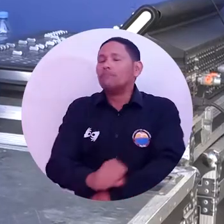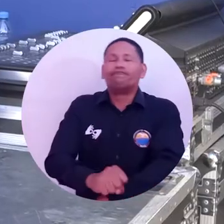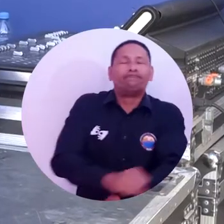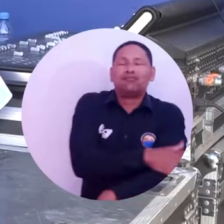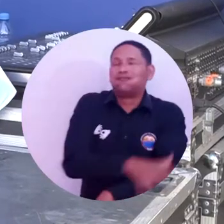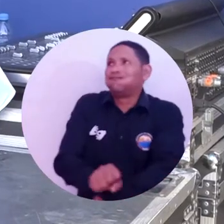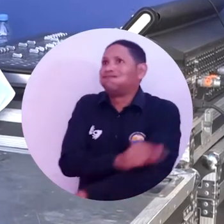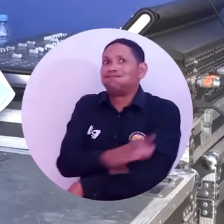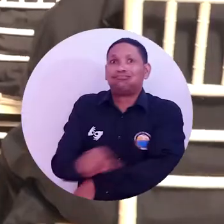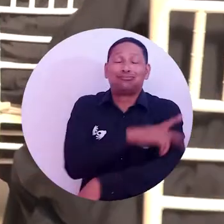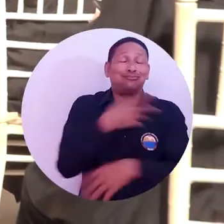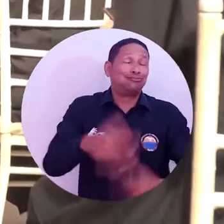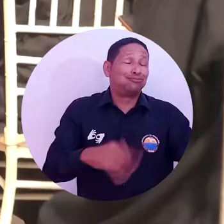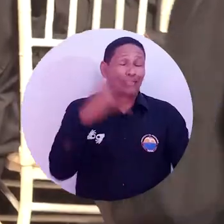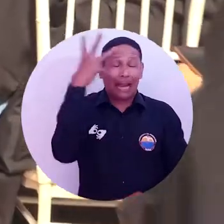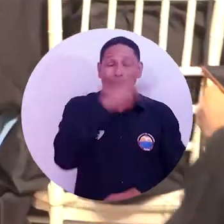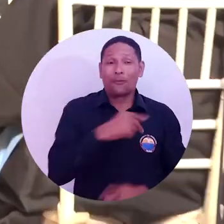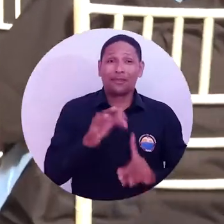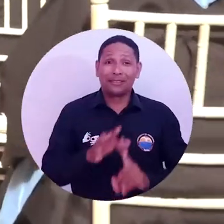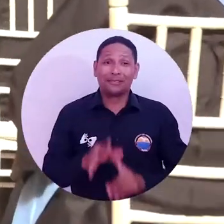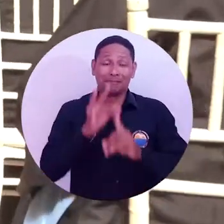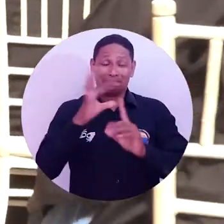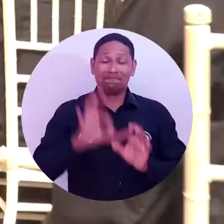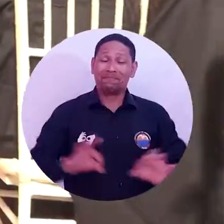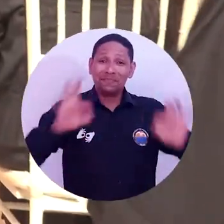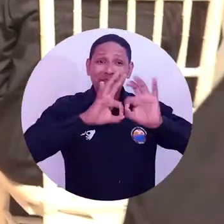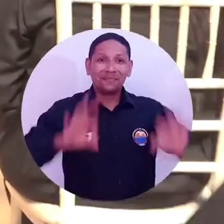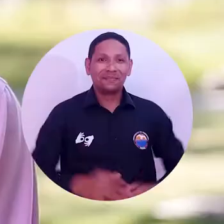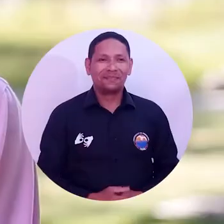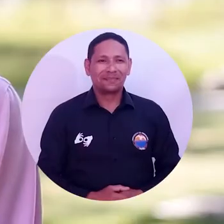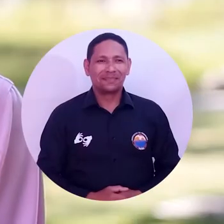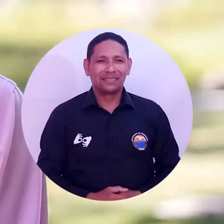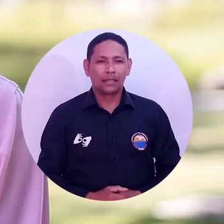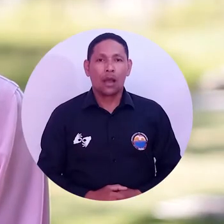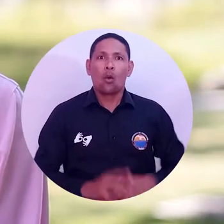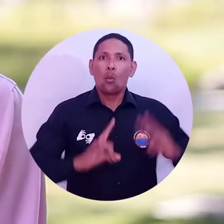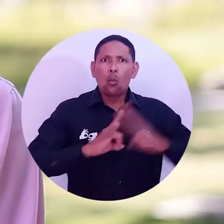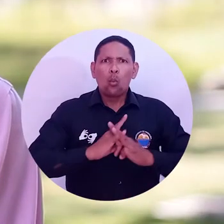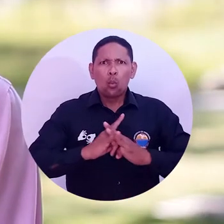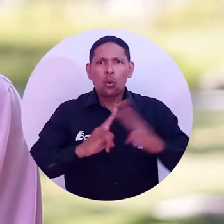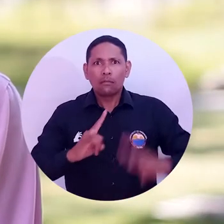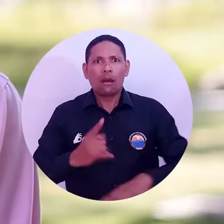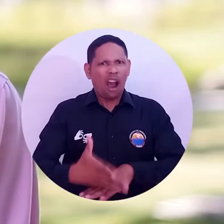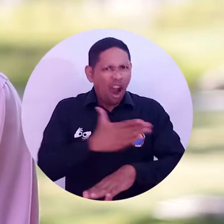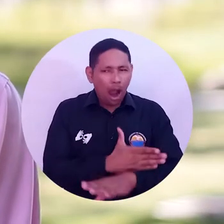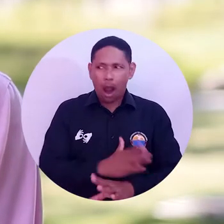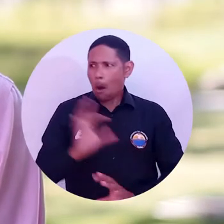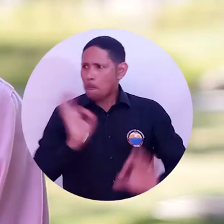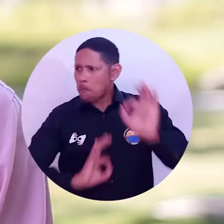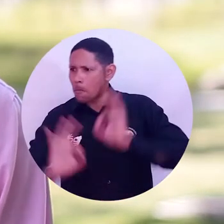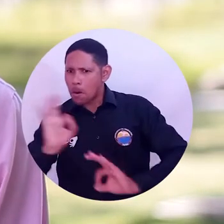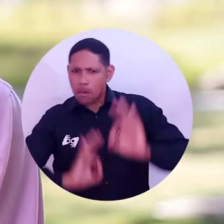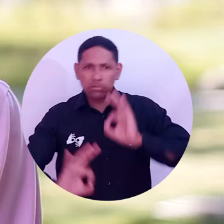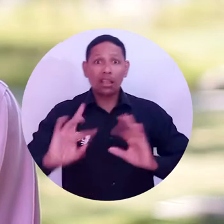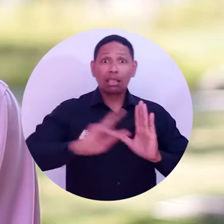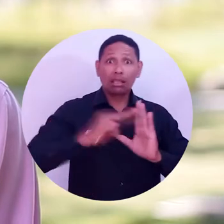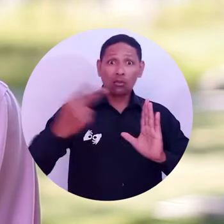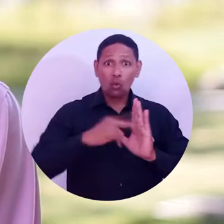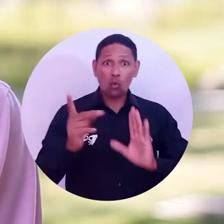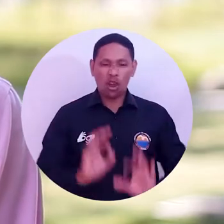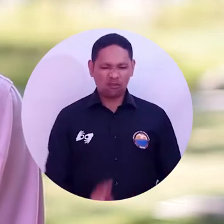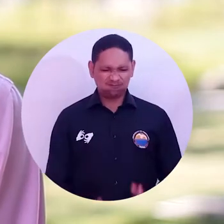propias de un evento tan importante. Cabe notar que la Universidad del Mandalena dispuso de toda su infraestructura tecnológica